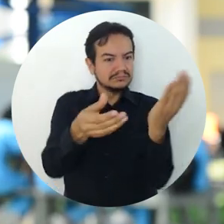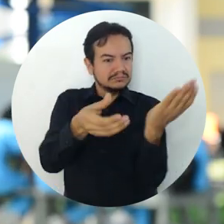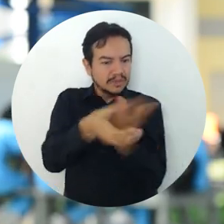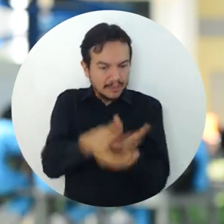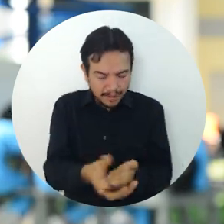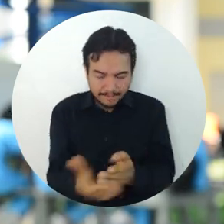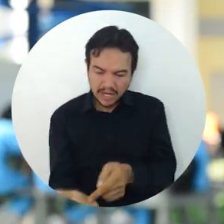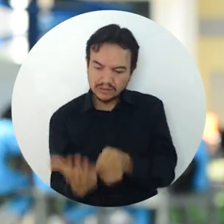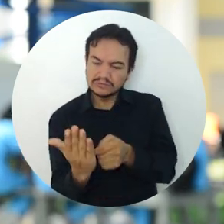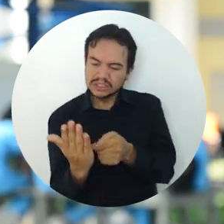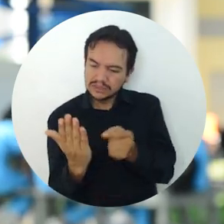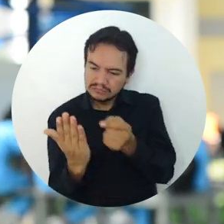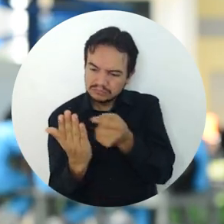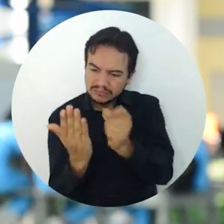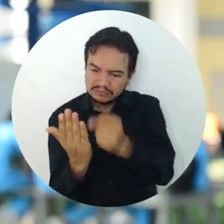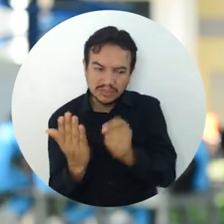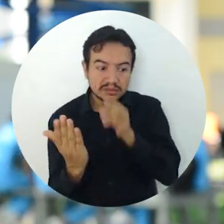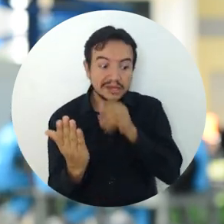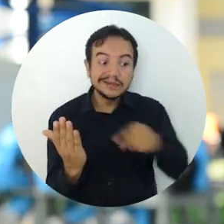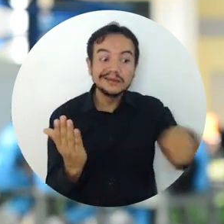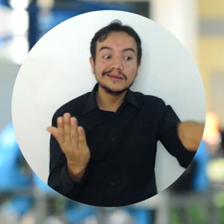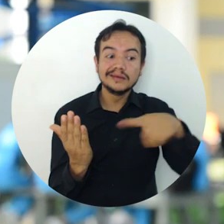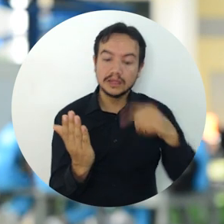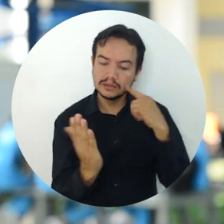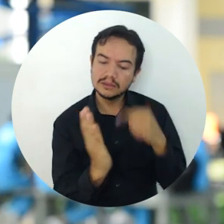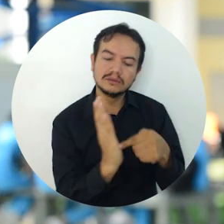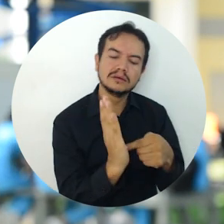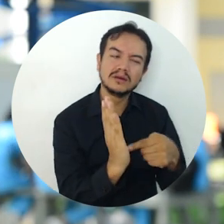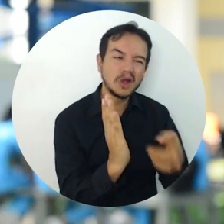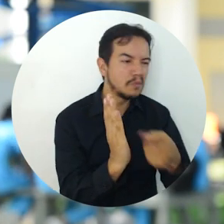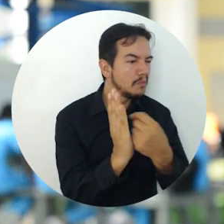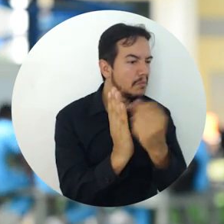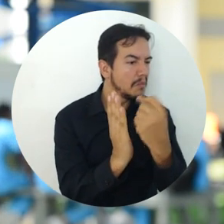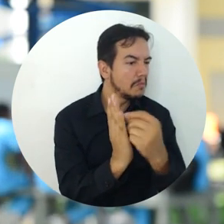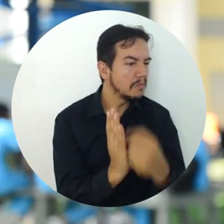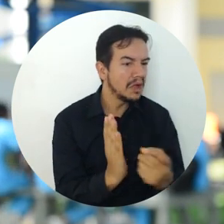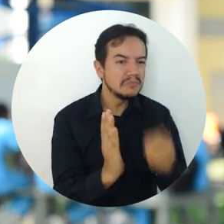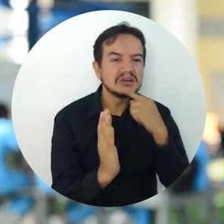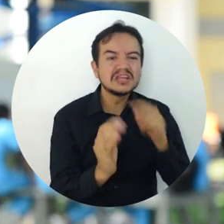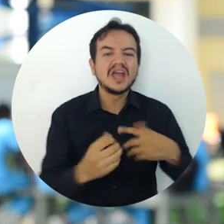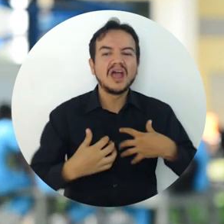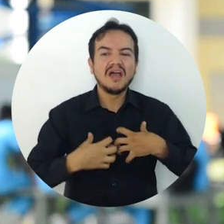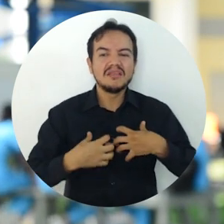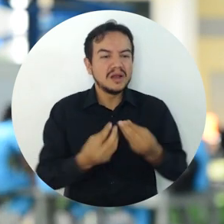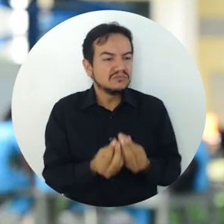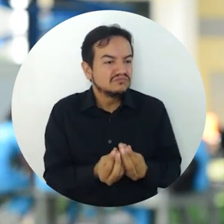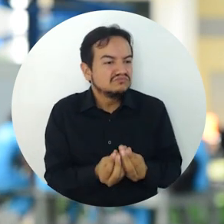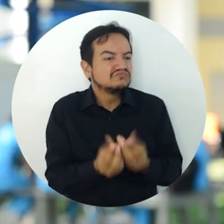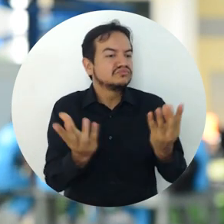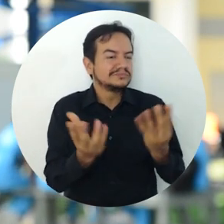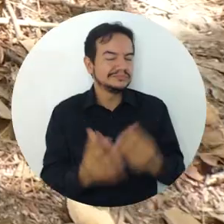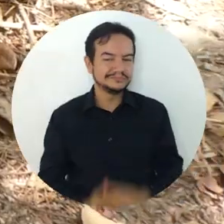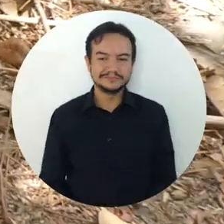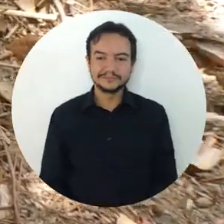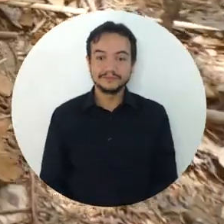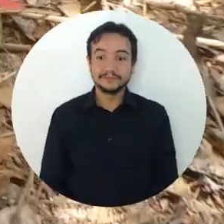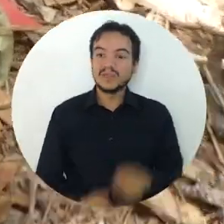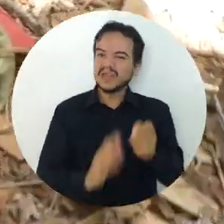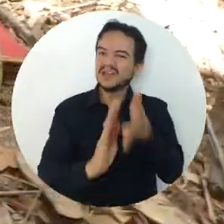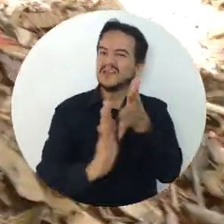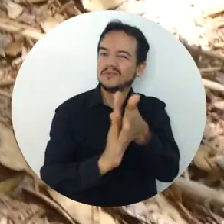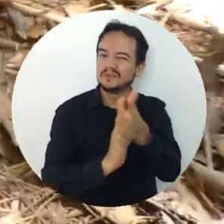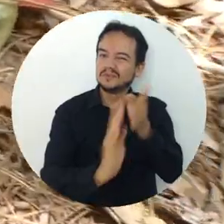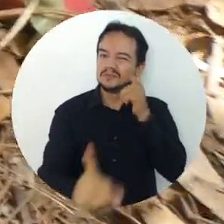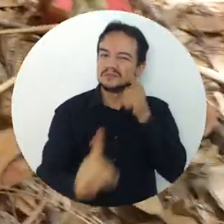detalladamente por ellos para registrar qué diversidad encontraron. Con esta